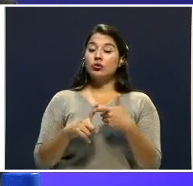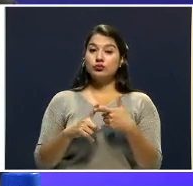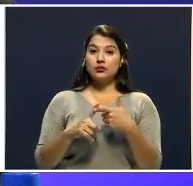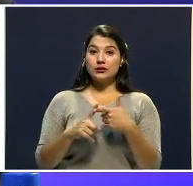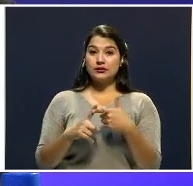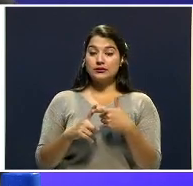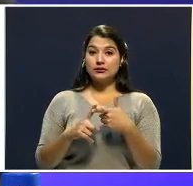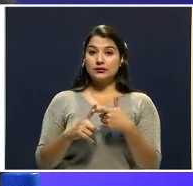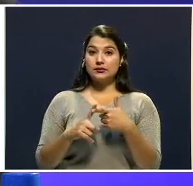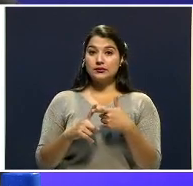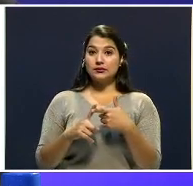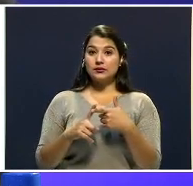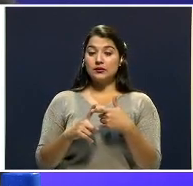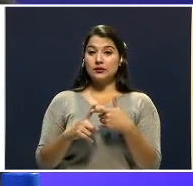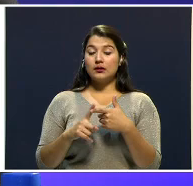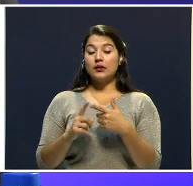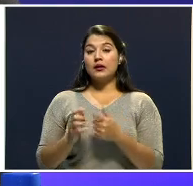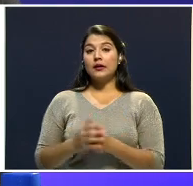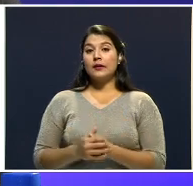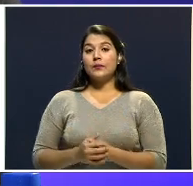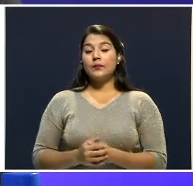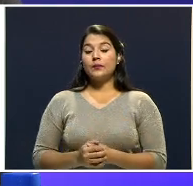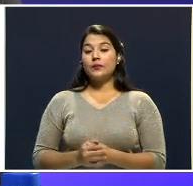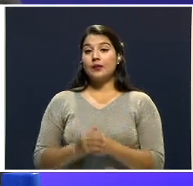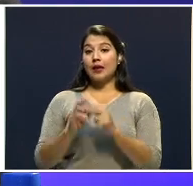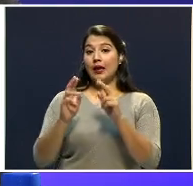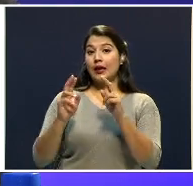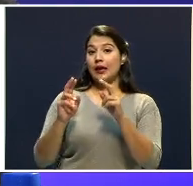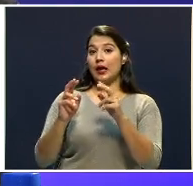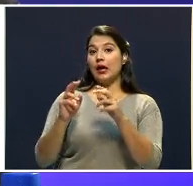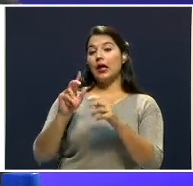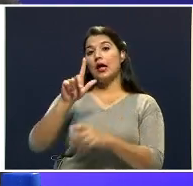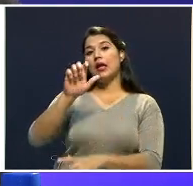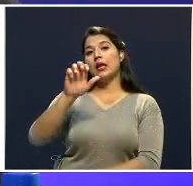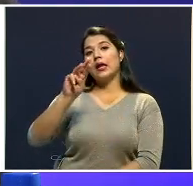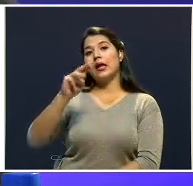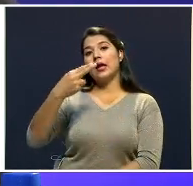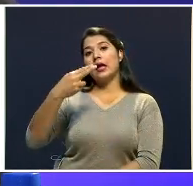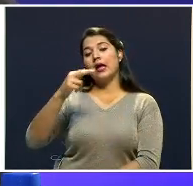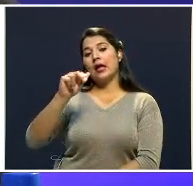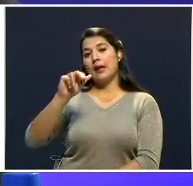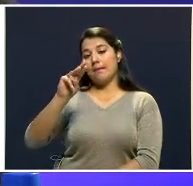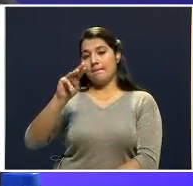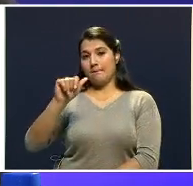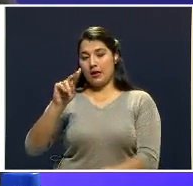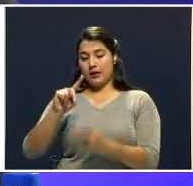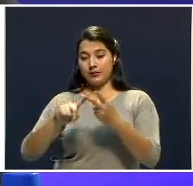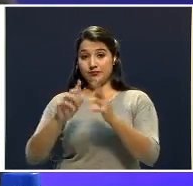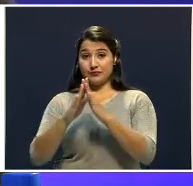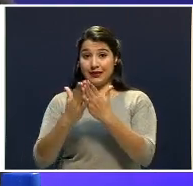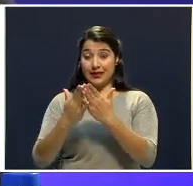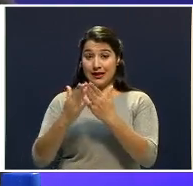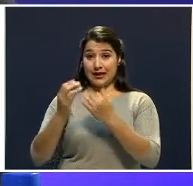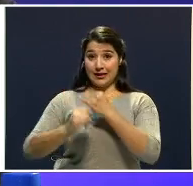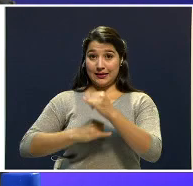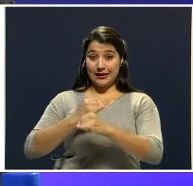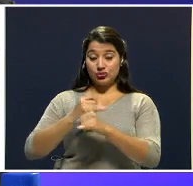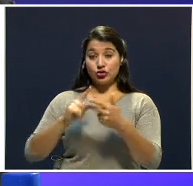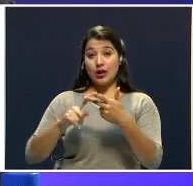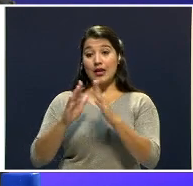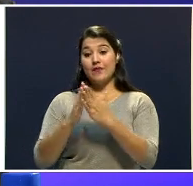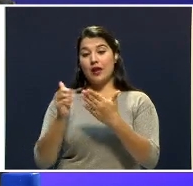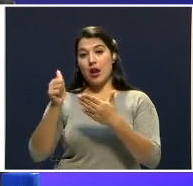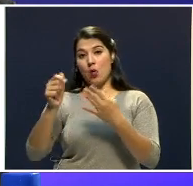Entonces, el lema, la librería internacional, la librería de la Juela, la UCR,